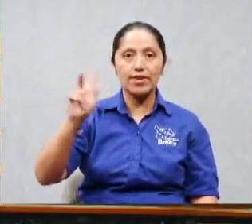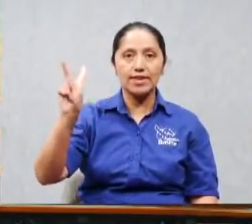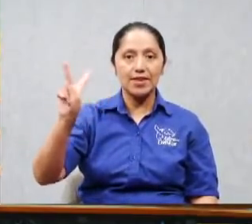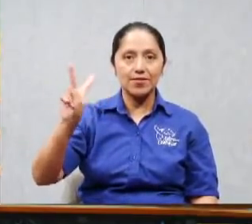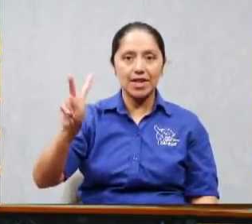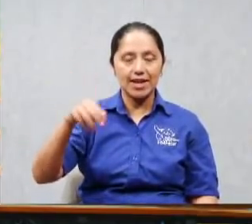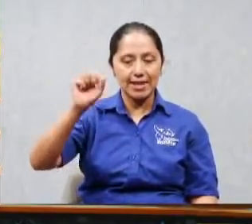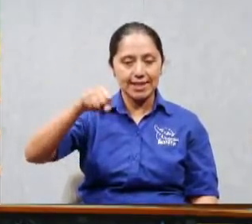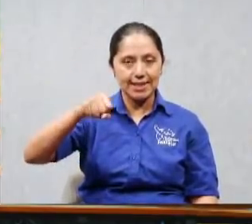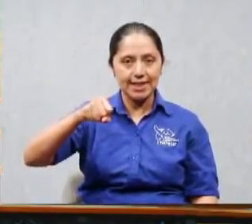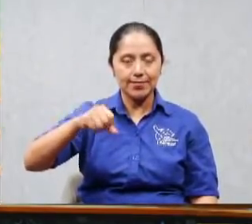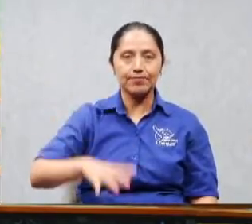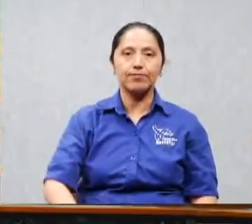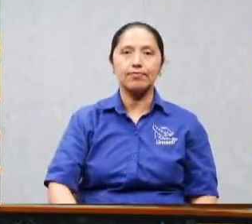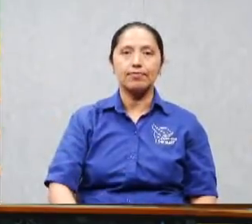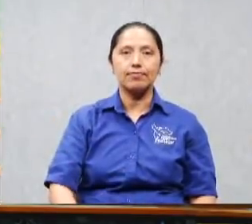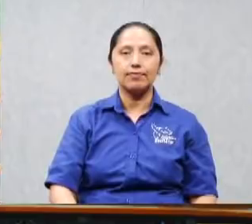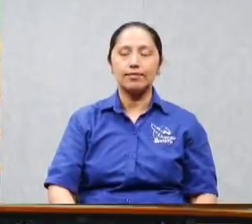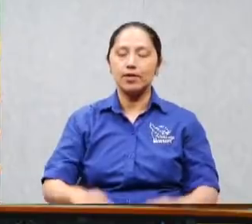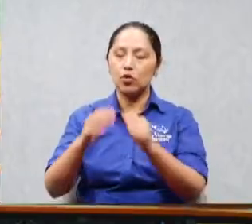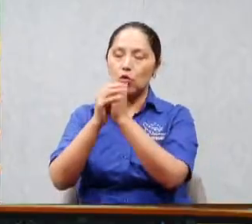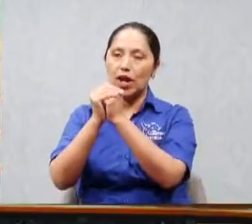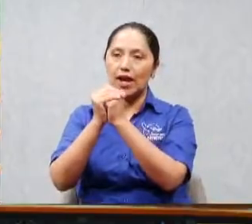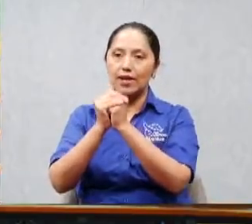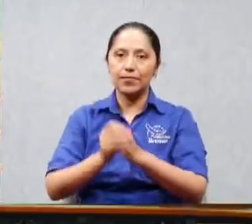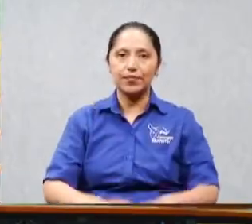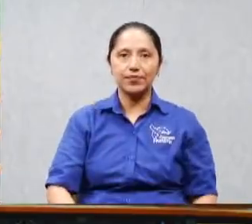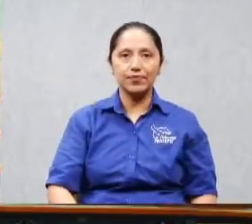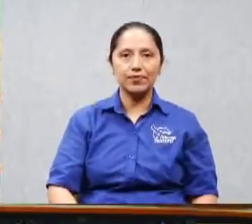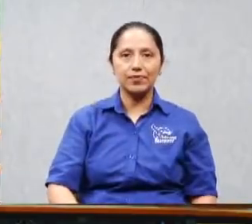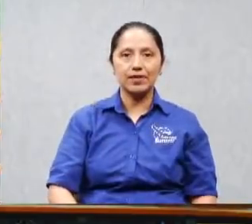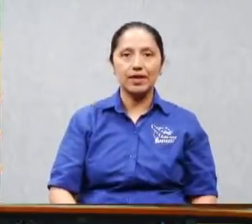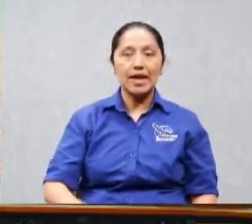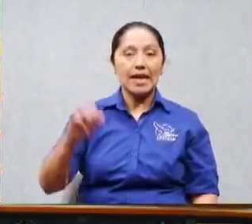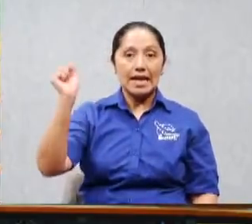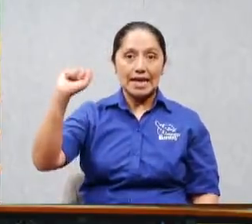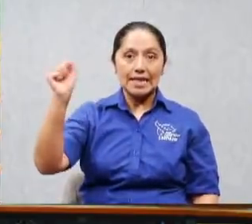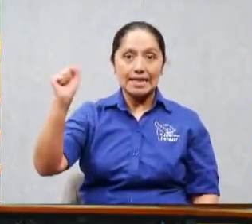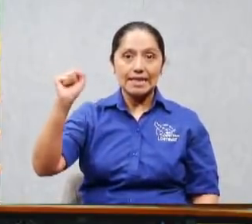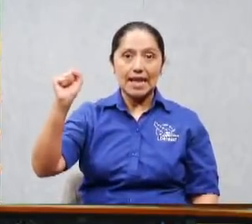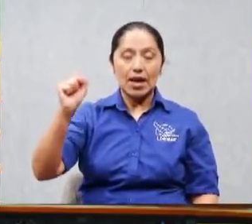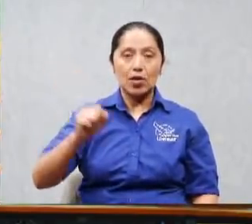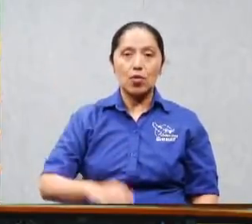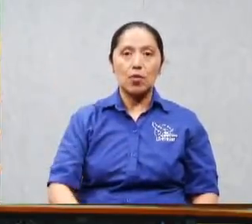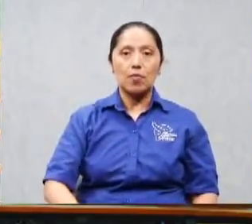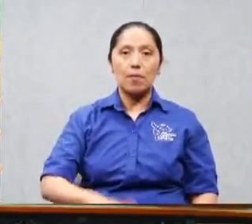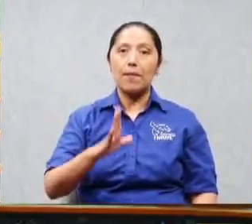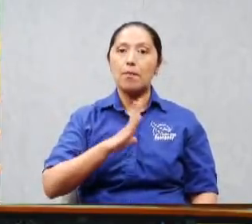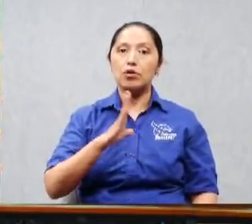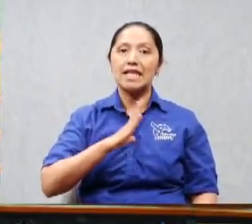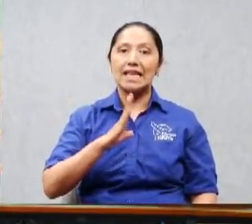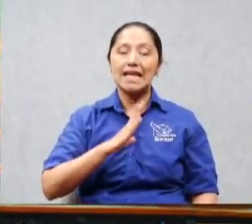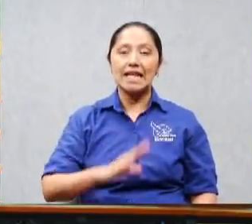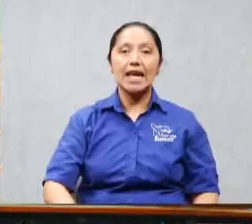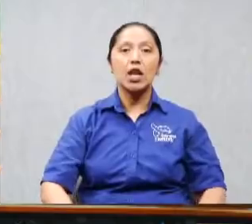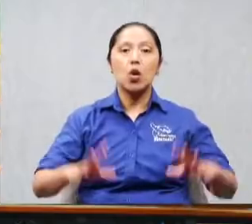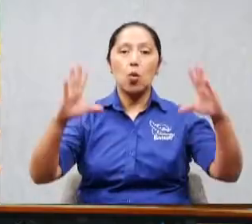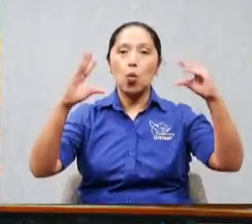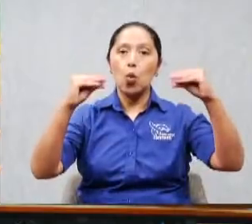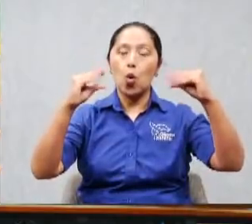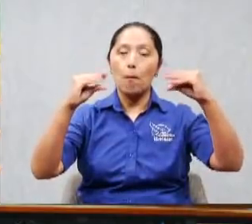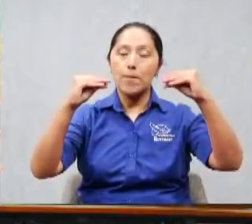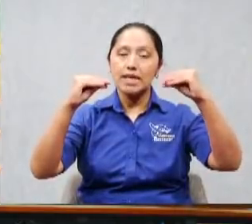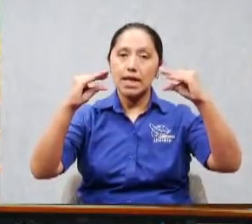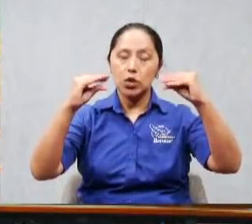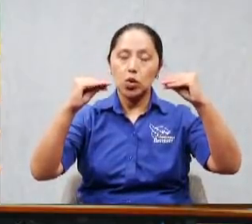amén y el sábado que viene vamos a tener nuestro foro que teníamos antes los miércoles jueves y